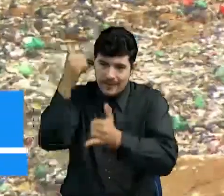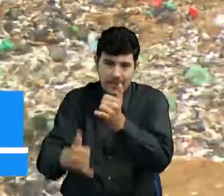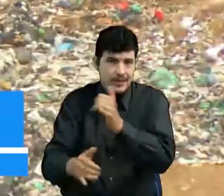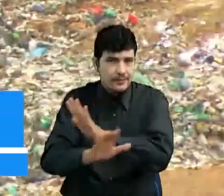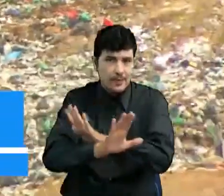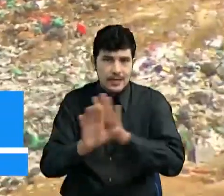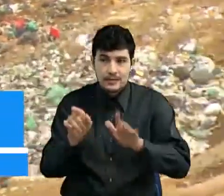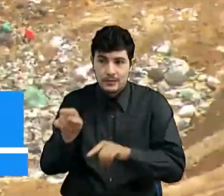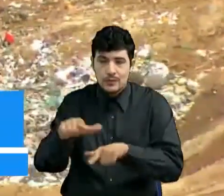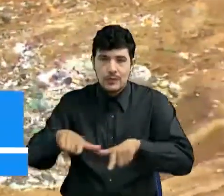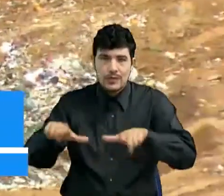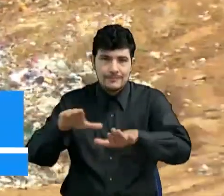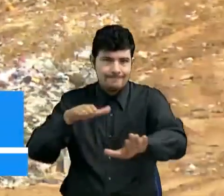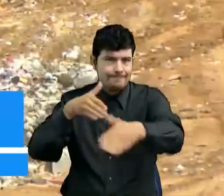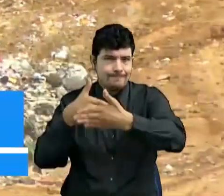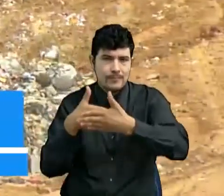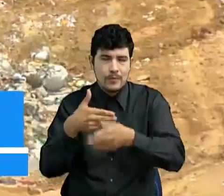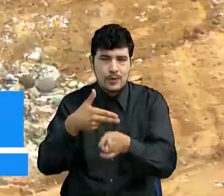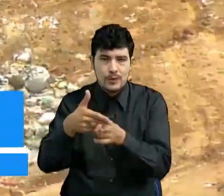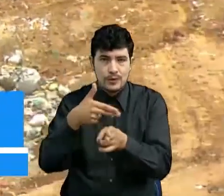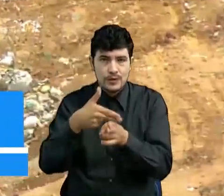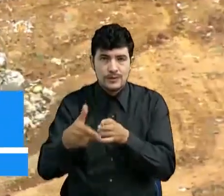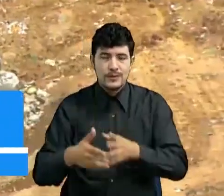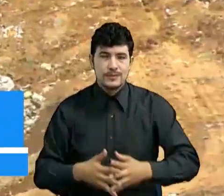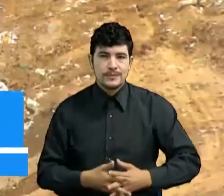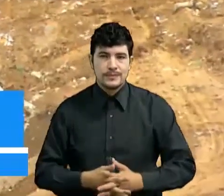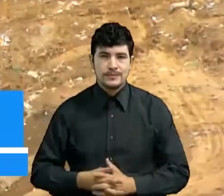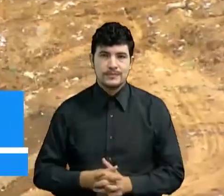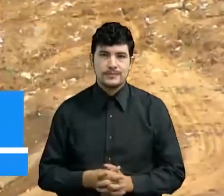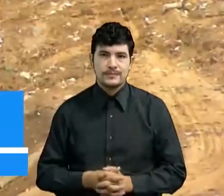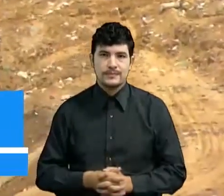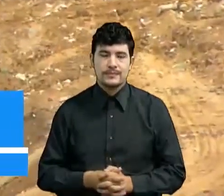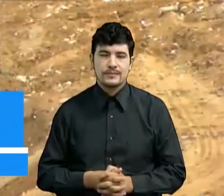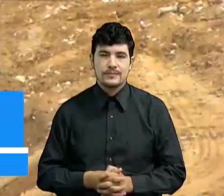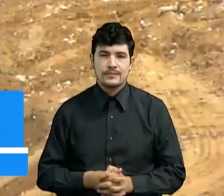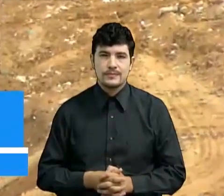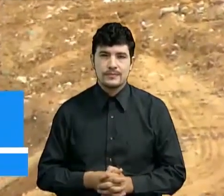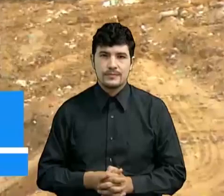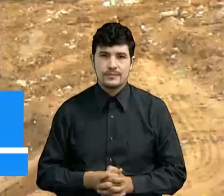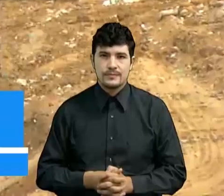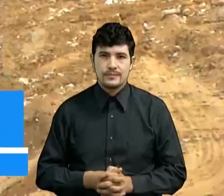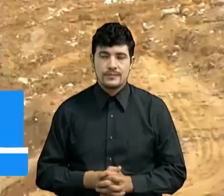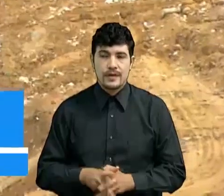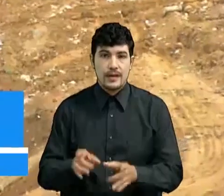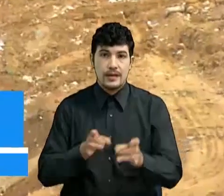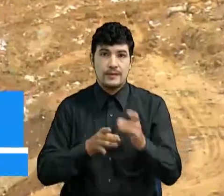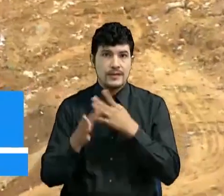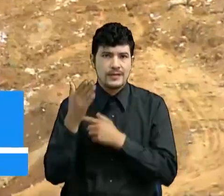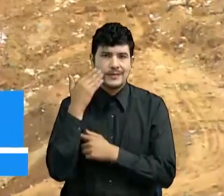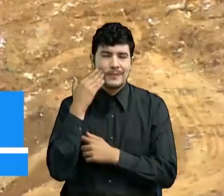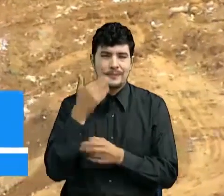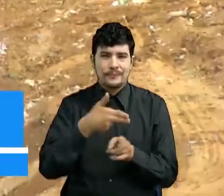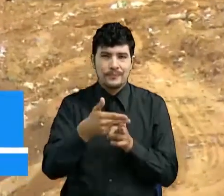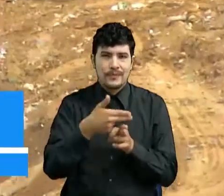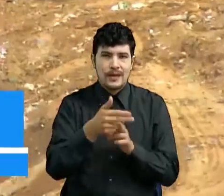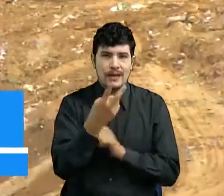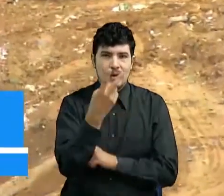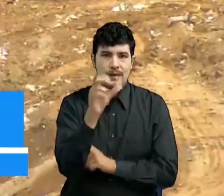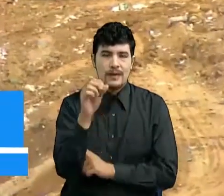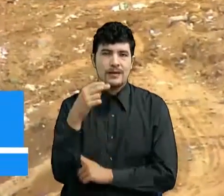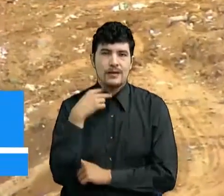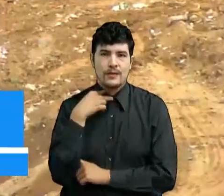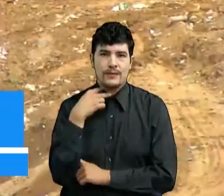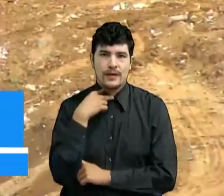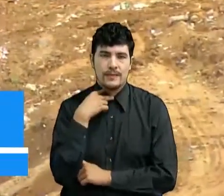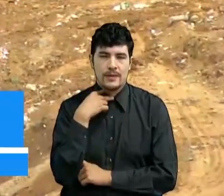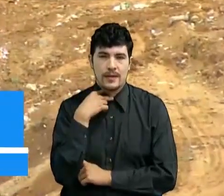que además traen las basuras o hacen su disposición final en el Carrasco. La fecha es el próximo 20 de noviembre,